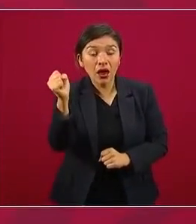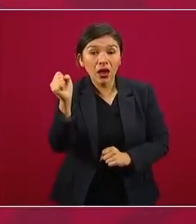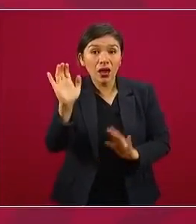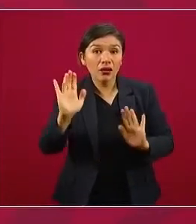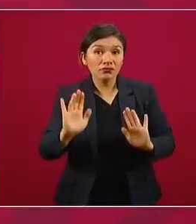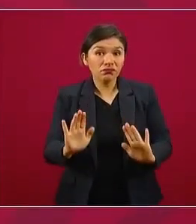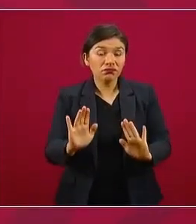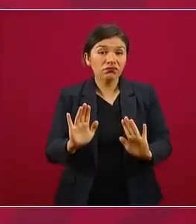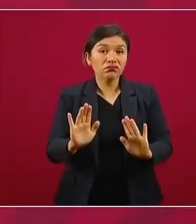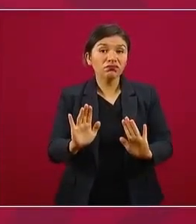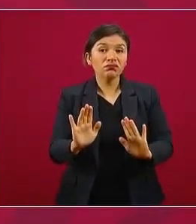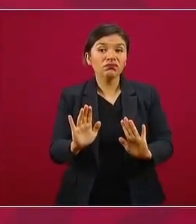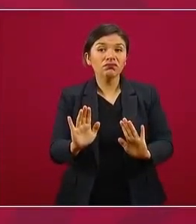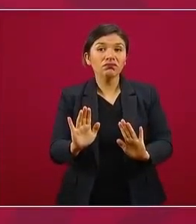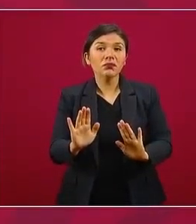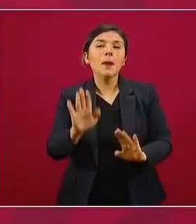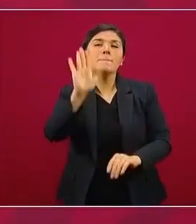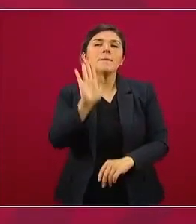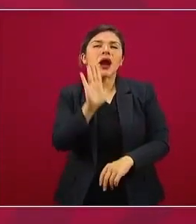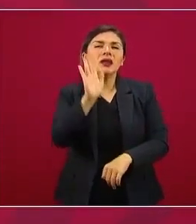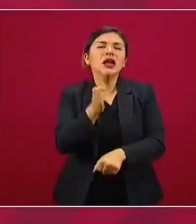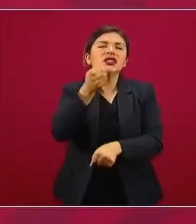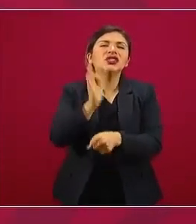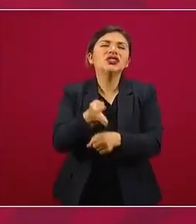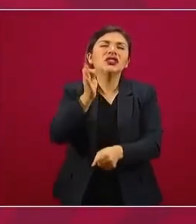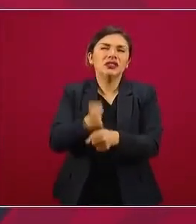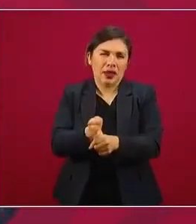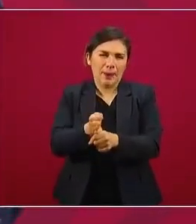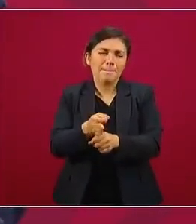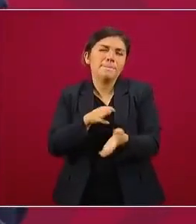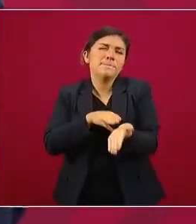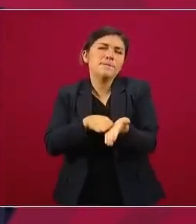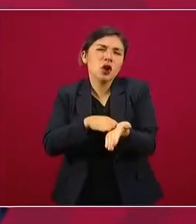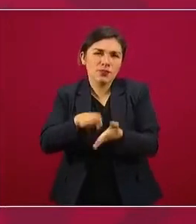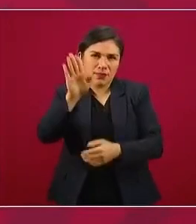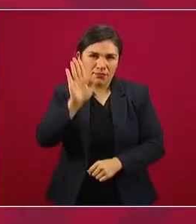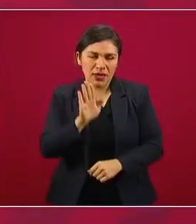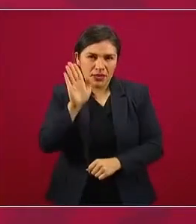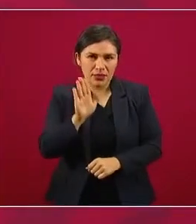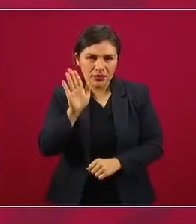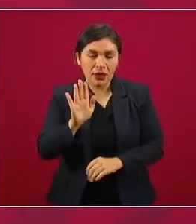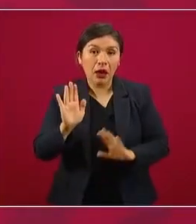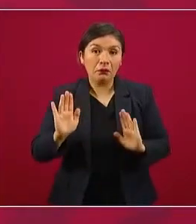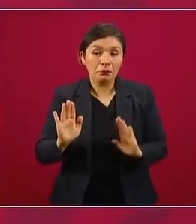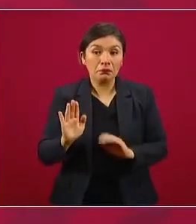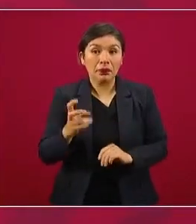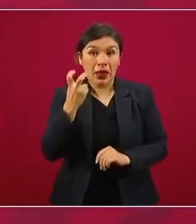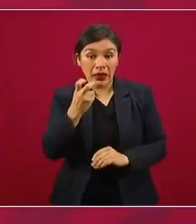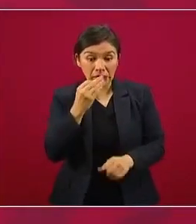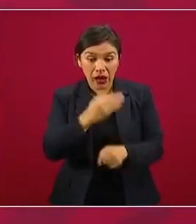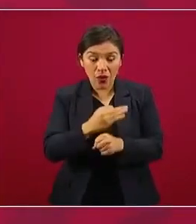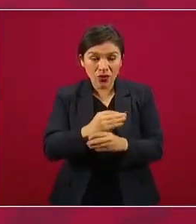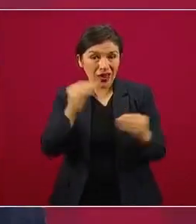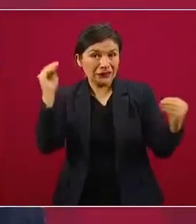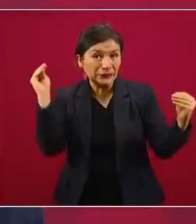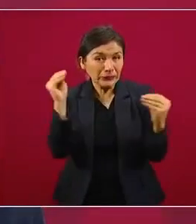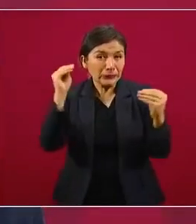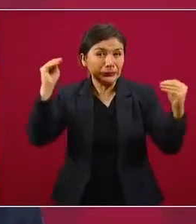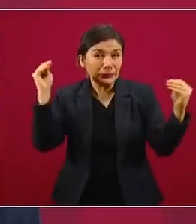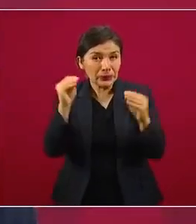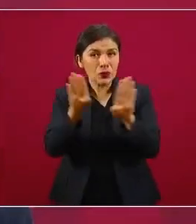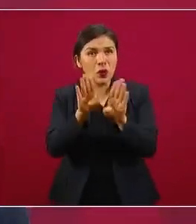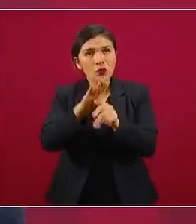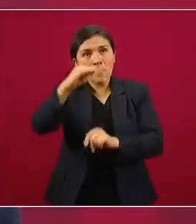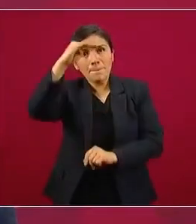como existe este debate del